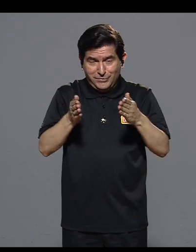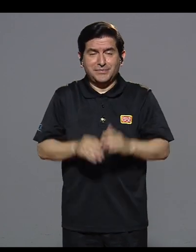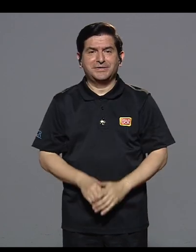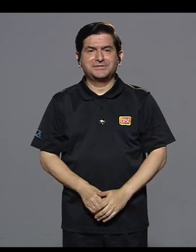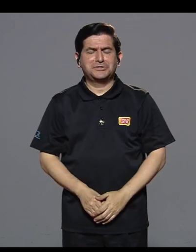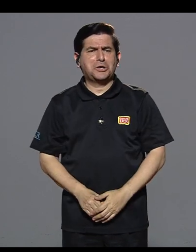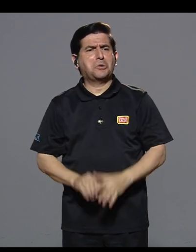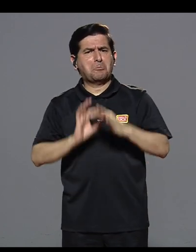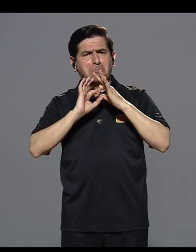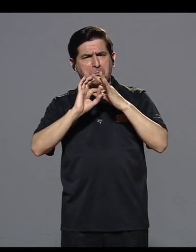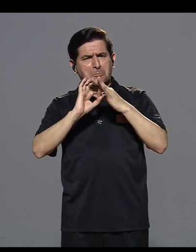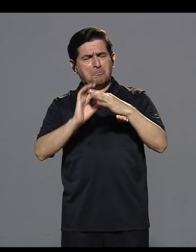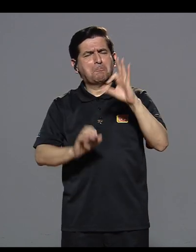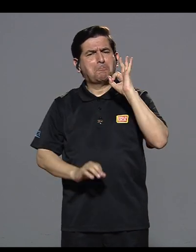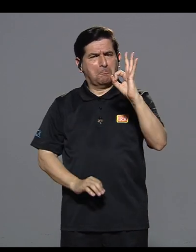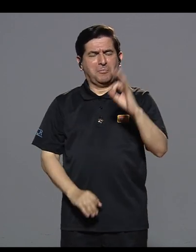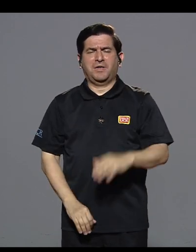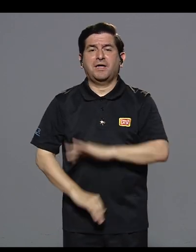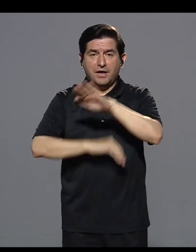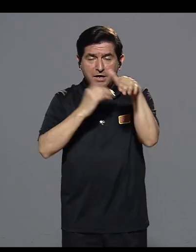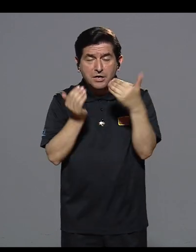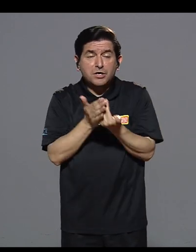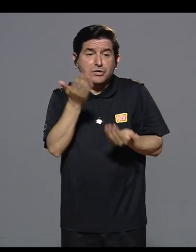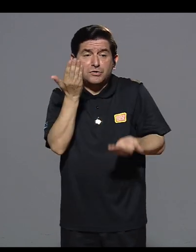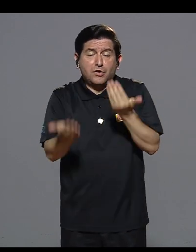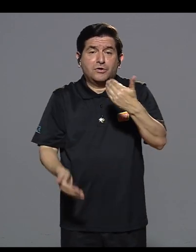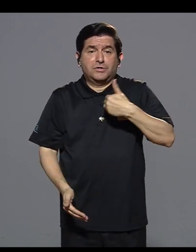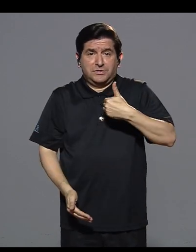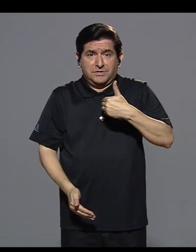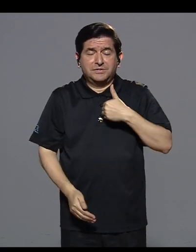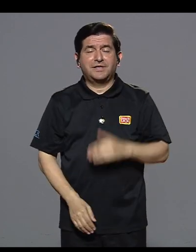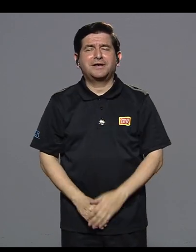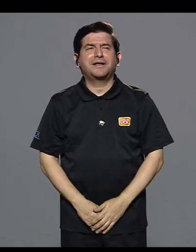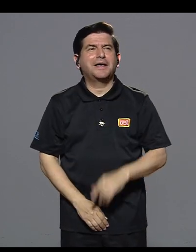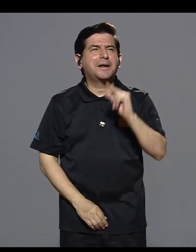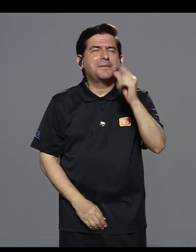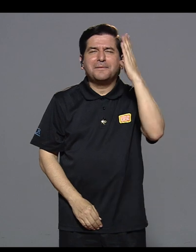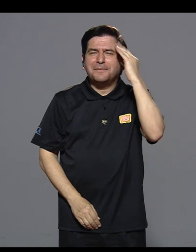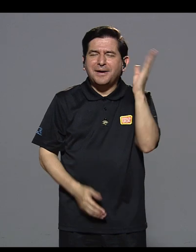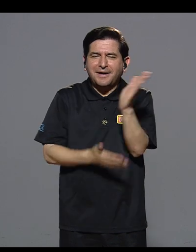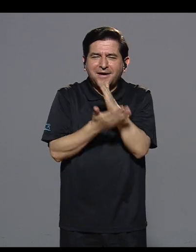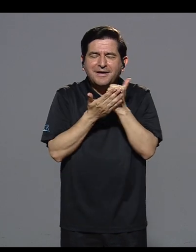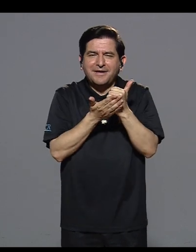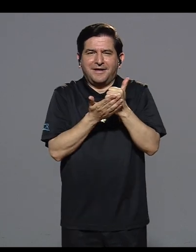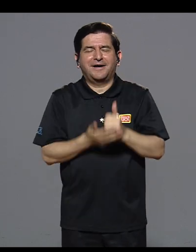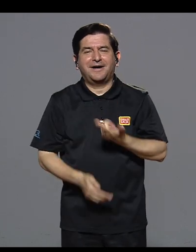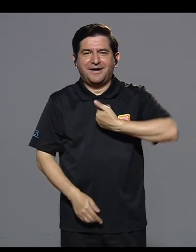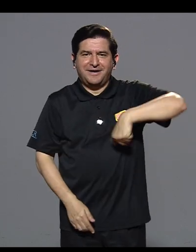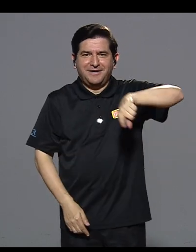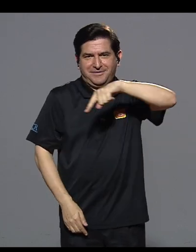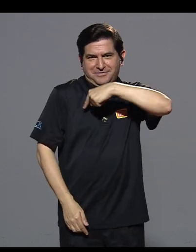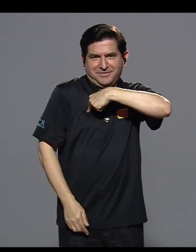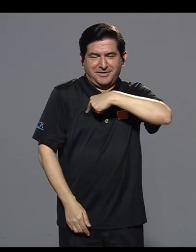llevamos bien con él y todos probablemente tengamos una pequeña anécdota de algo que hemos